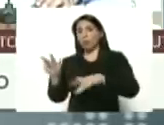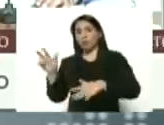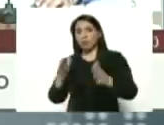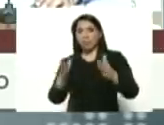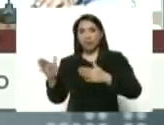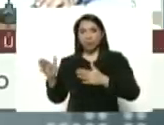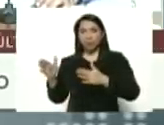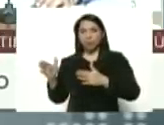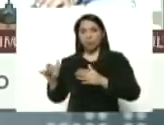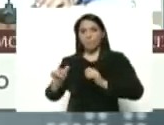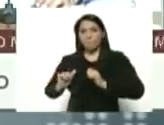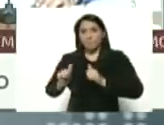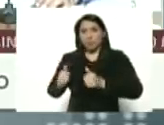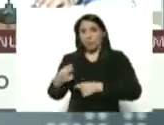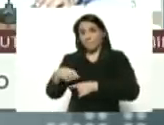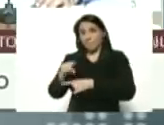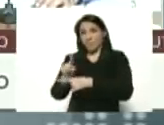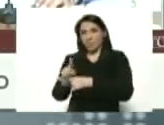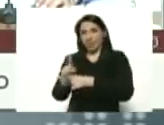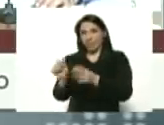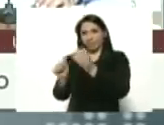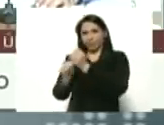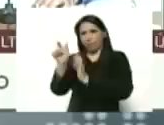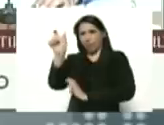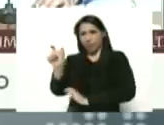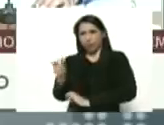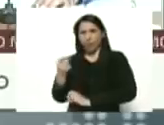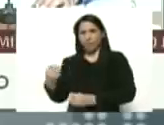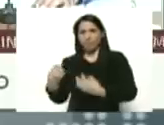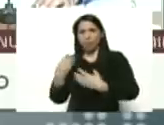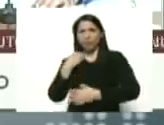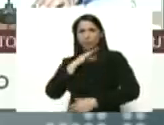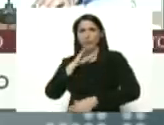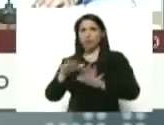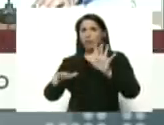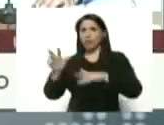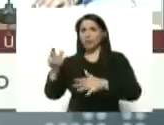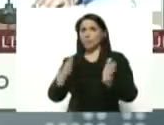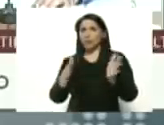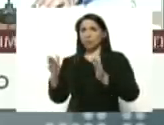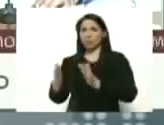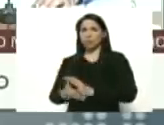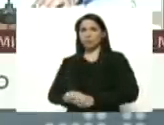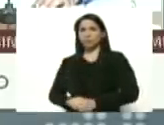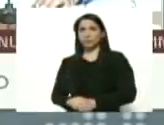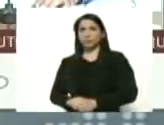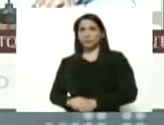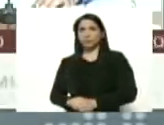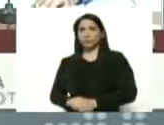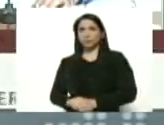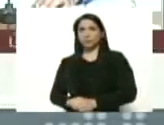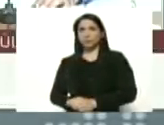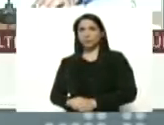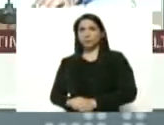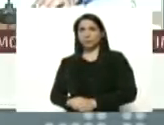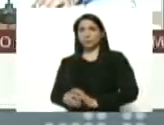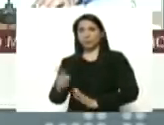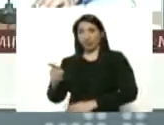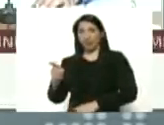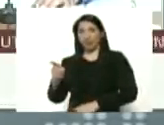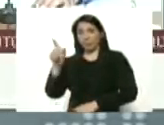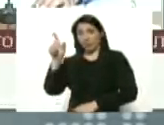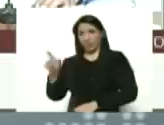detectamos el primer caso de coronavirus, el 13 de marzo, un caso venido de